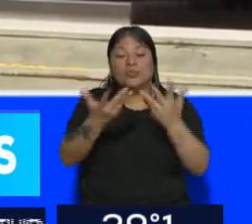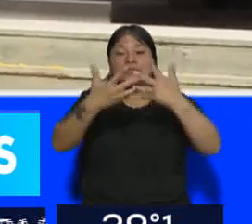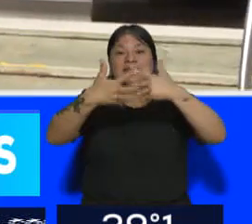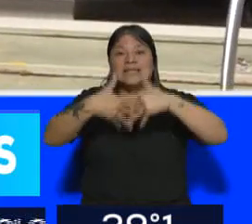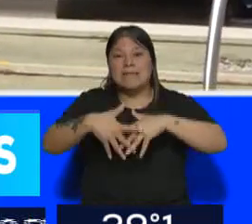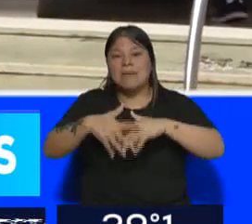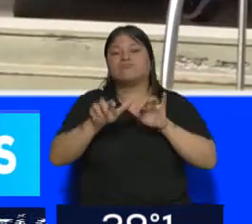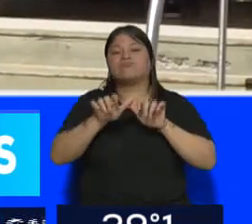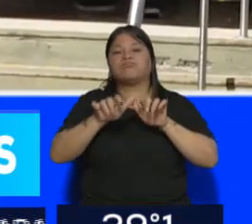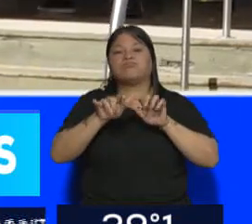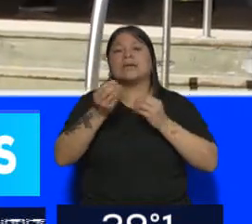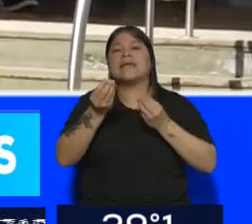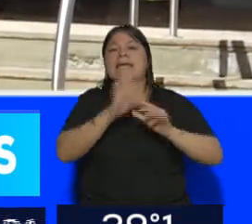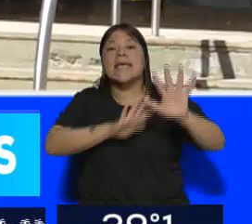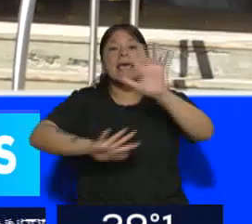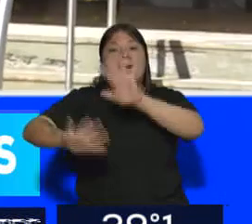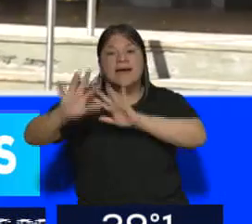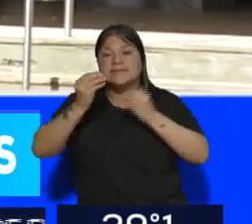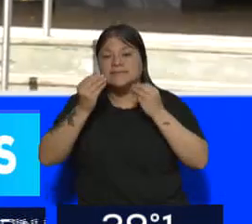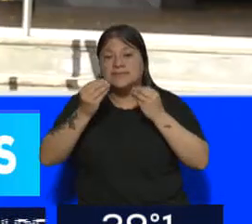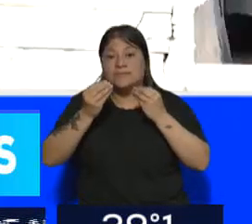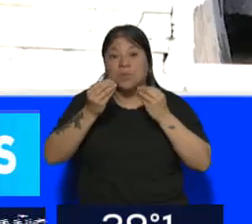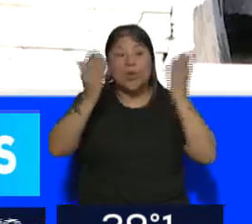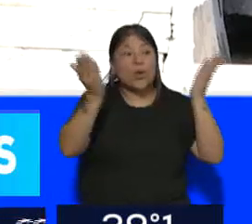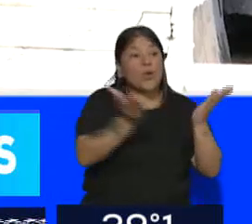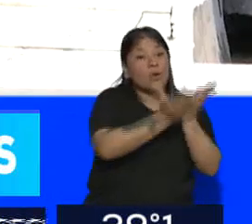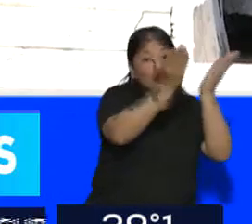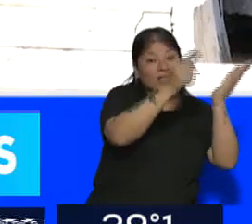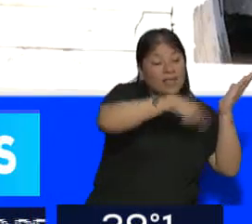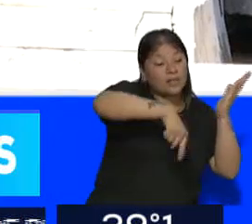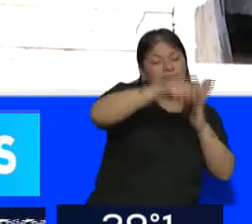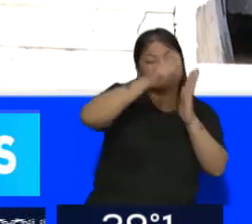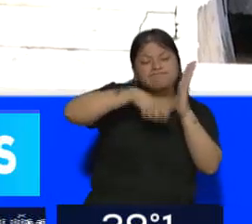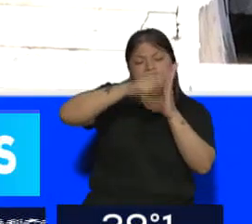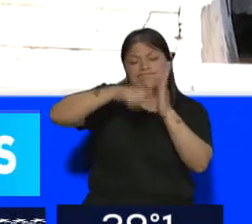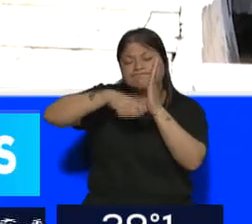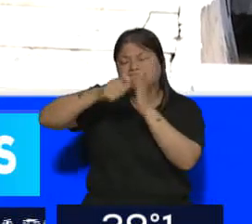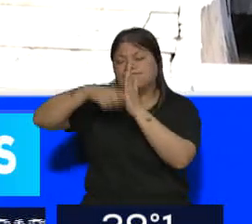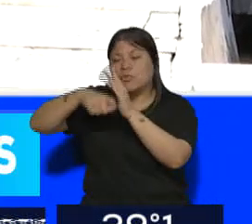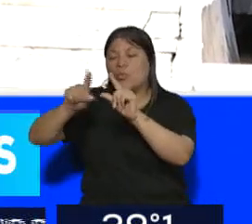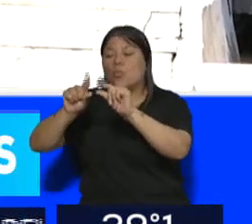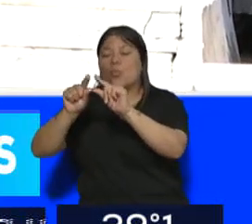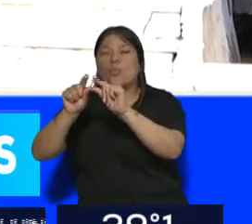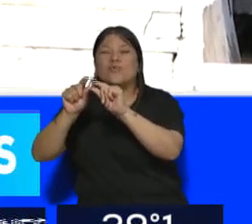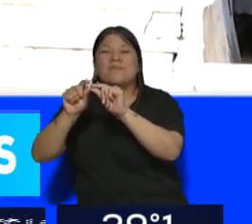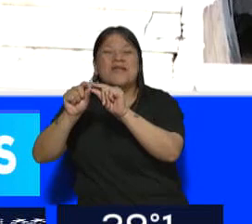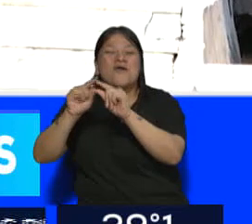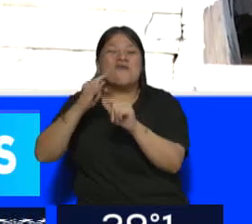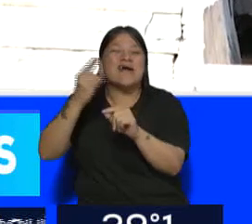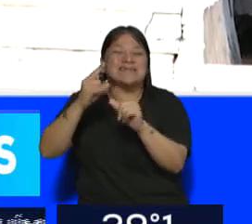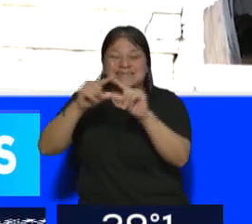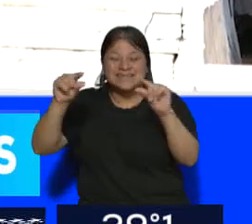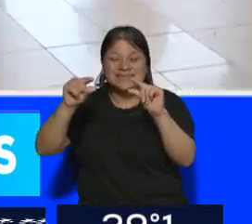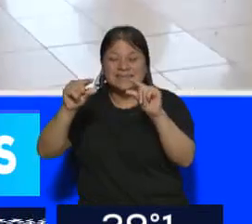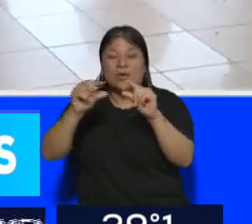informático que lo que hace es, a medida que los alumnos se van inscribiendo le da un número de falsa matrícula, llamémoslo,